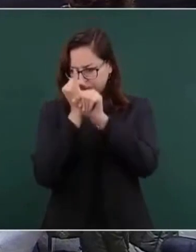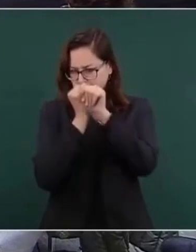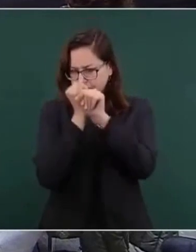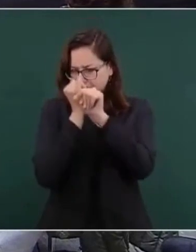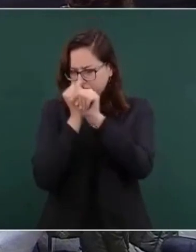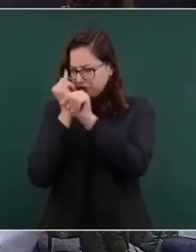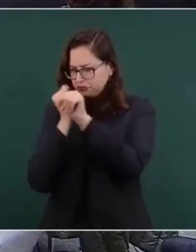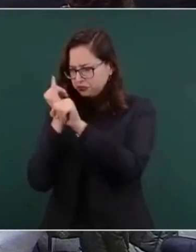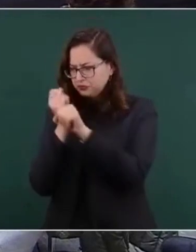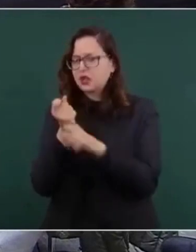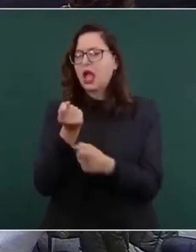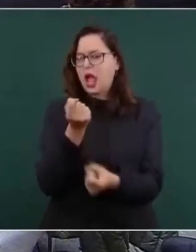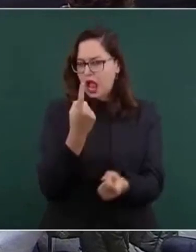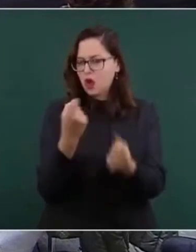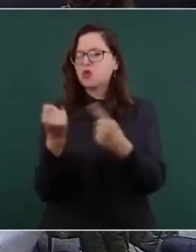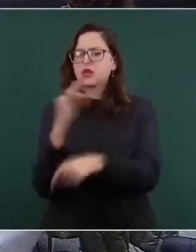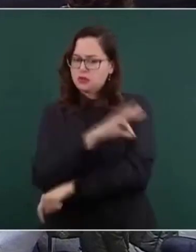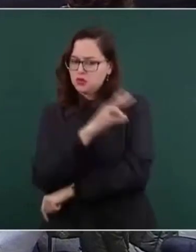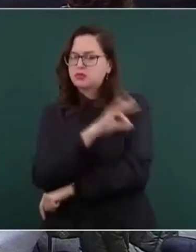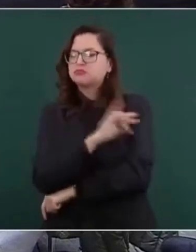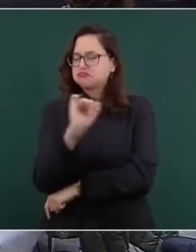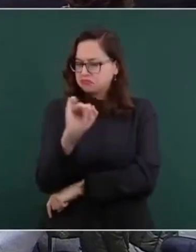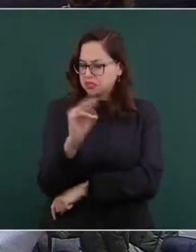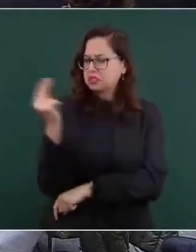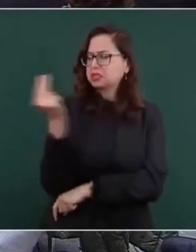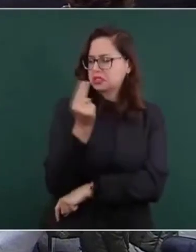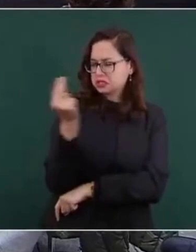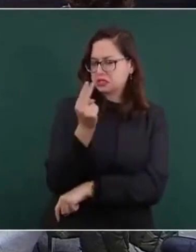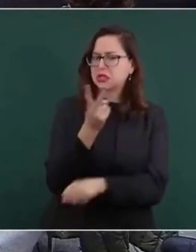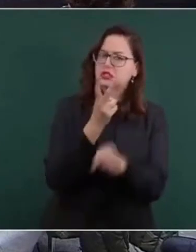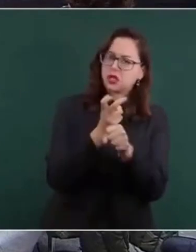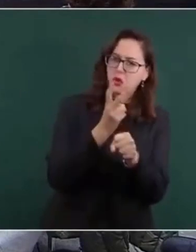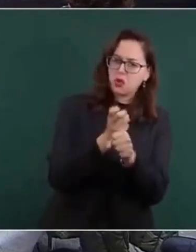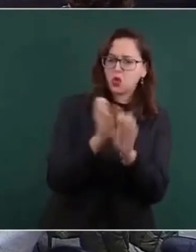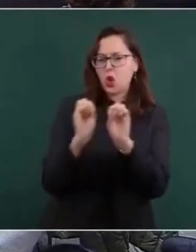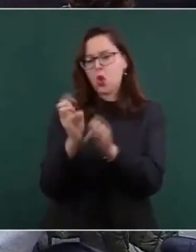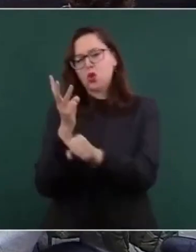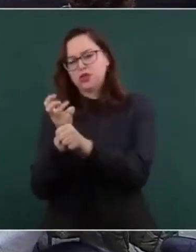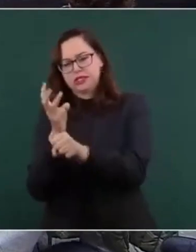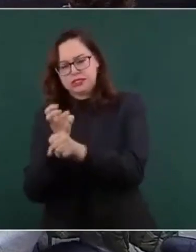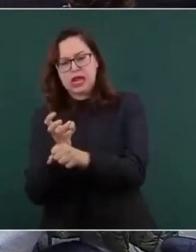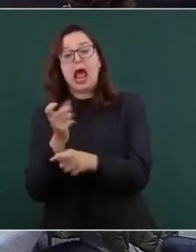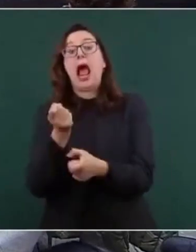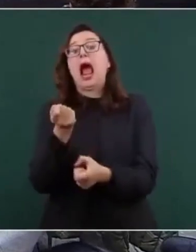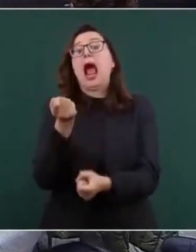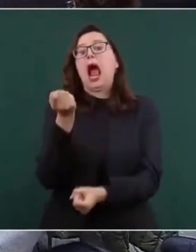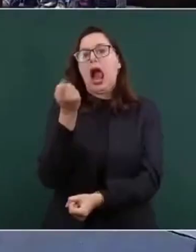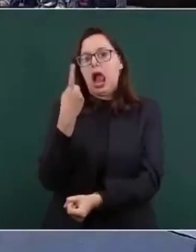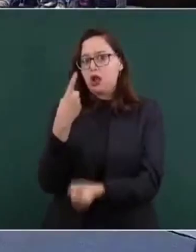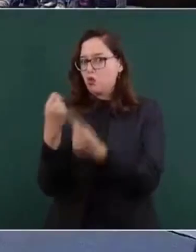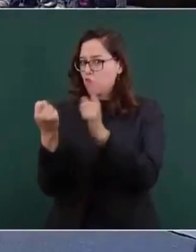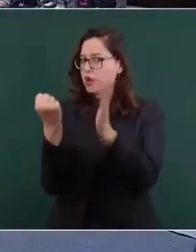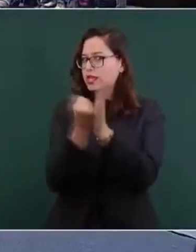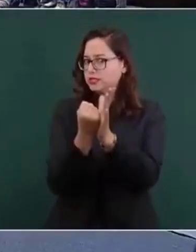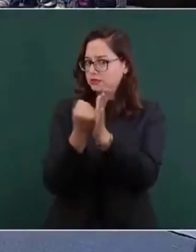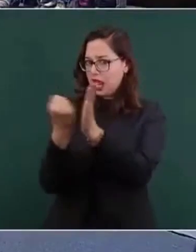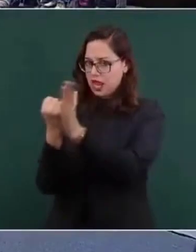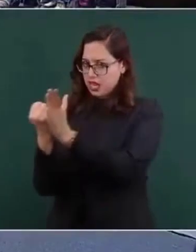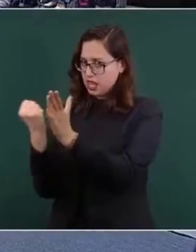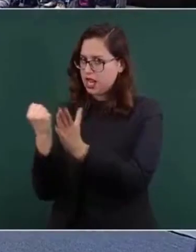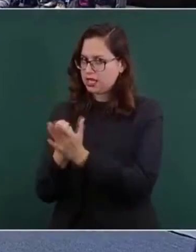necesitan ese refuerzo. Presidente, perdóname. Pero no va